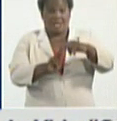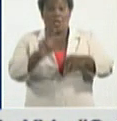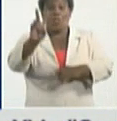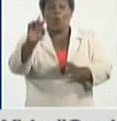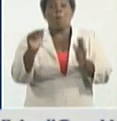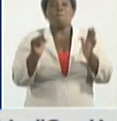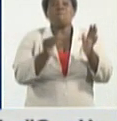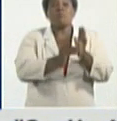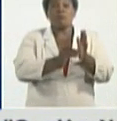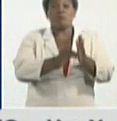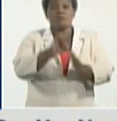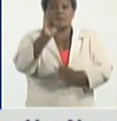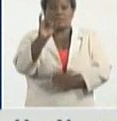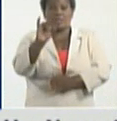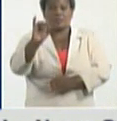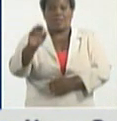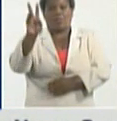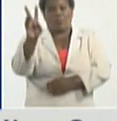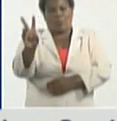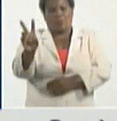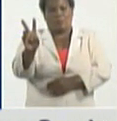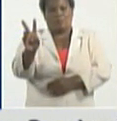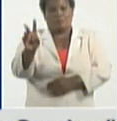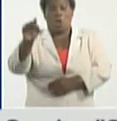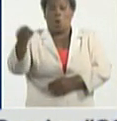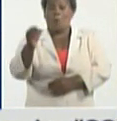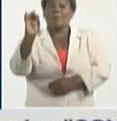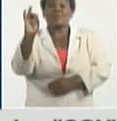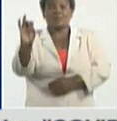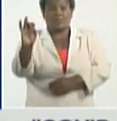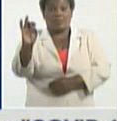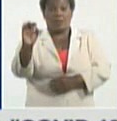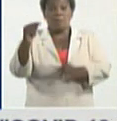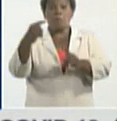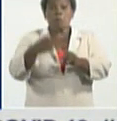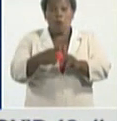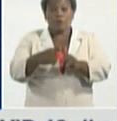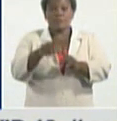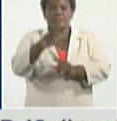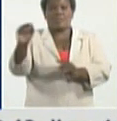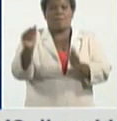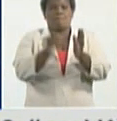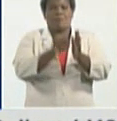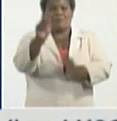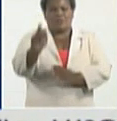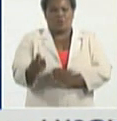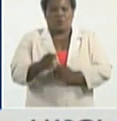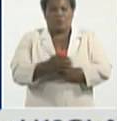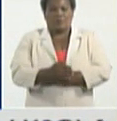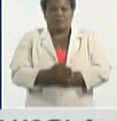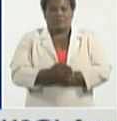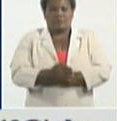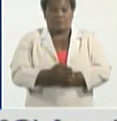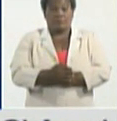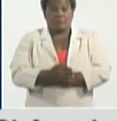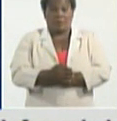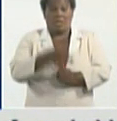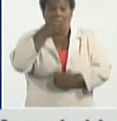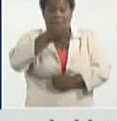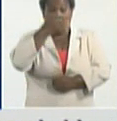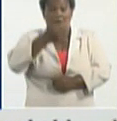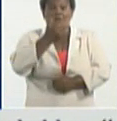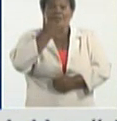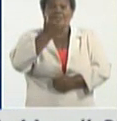.662,7 por 100.000 habitantes, hablando de tasa de incidencia de casos